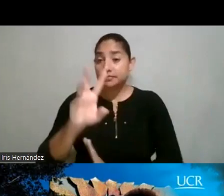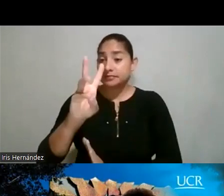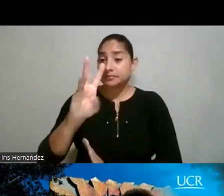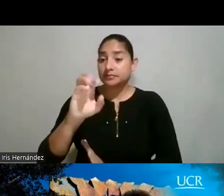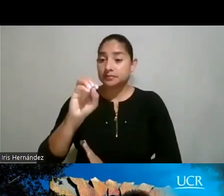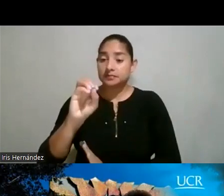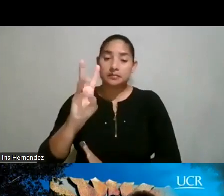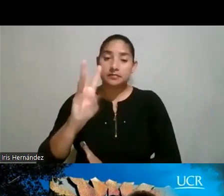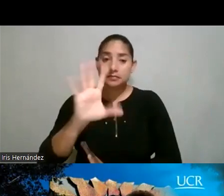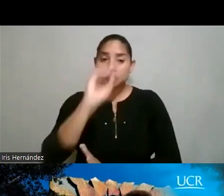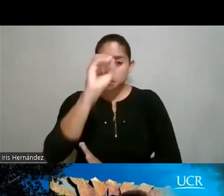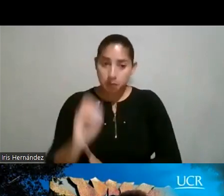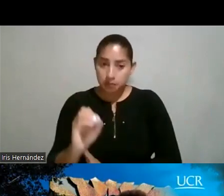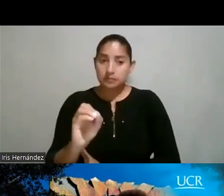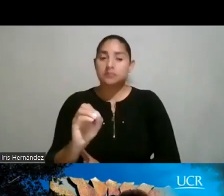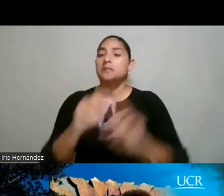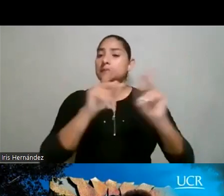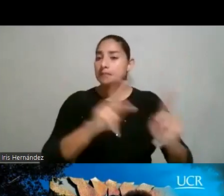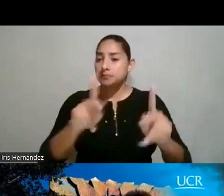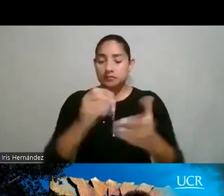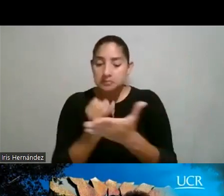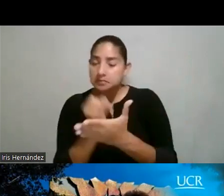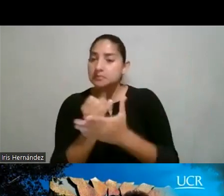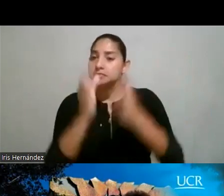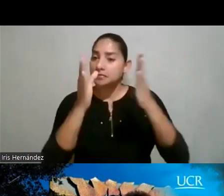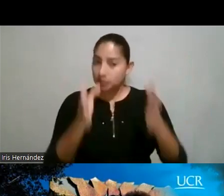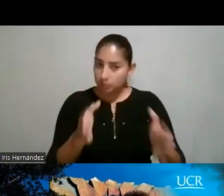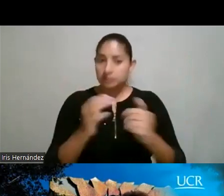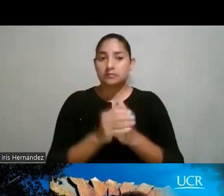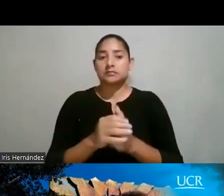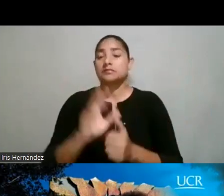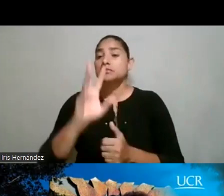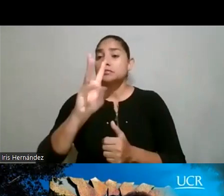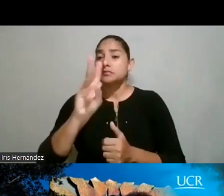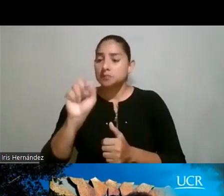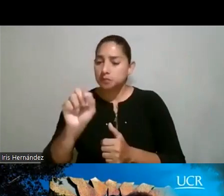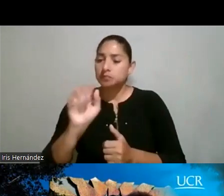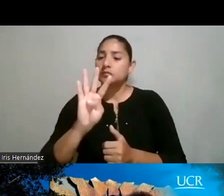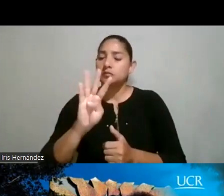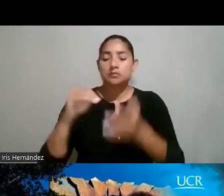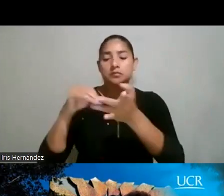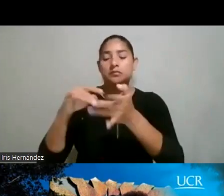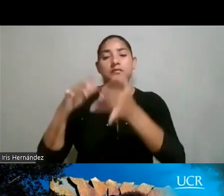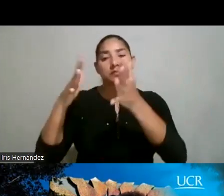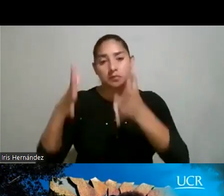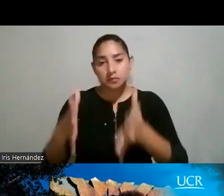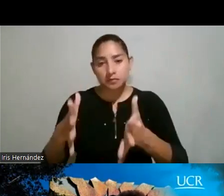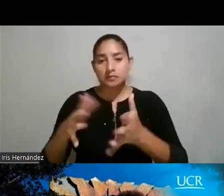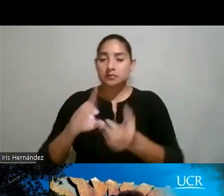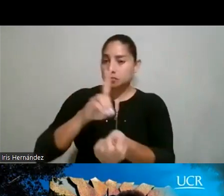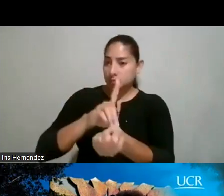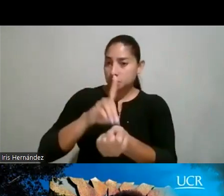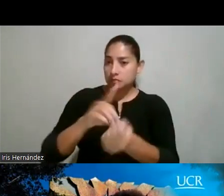65% son personas investigadoras, 6,4 estudiantes de doctorado